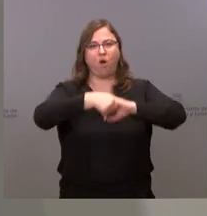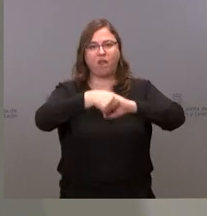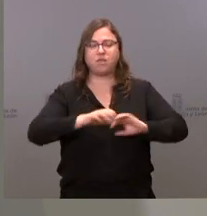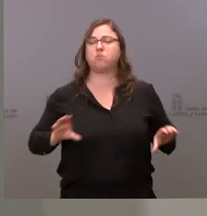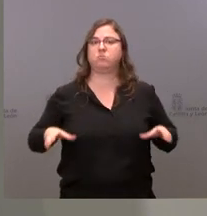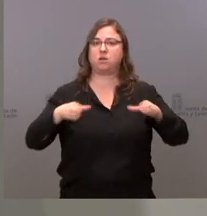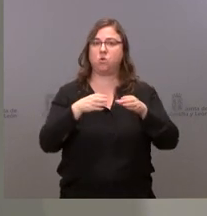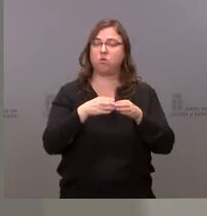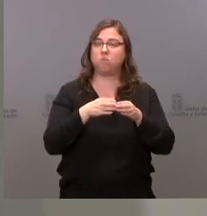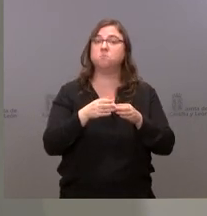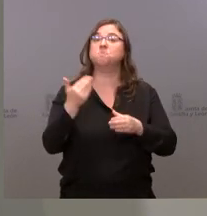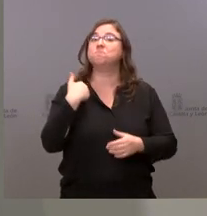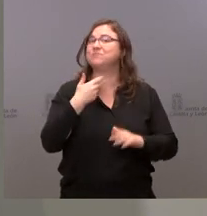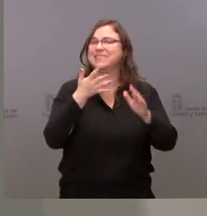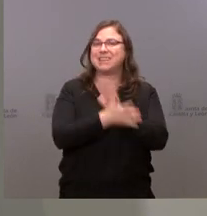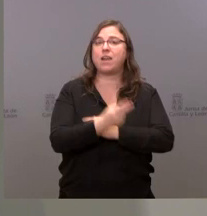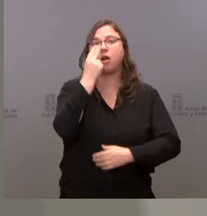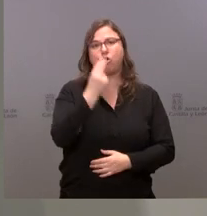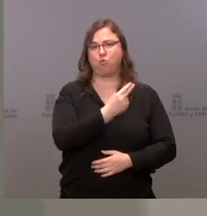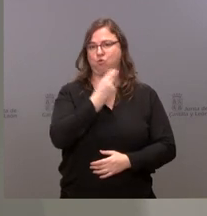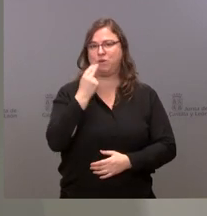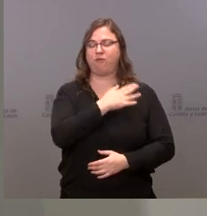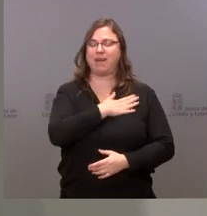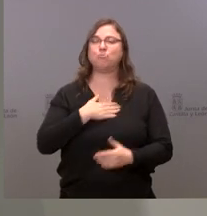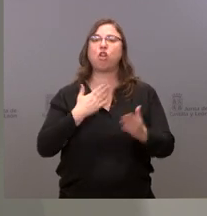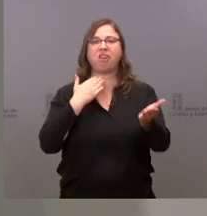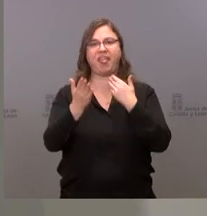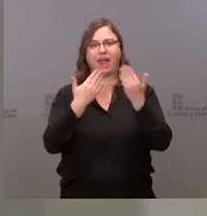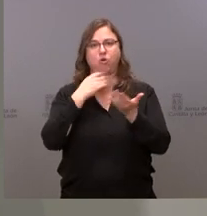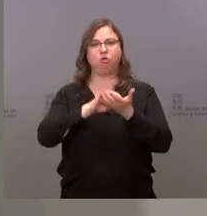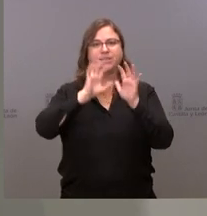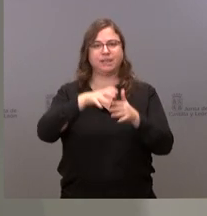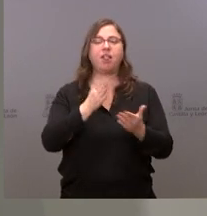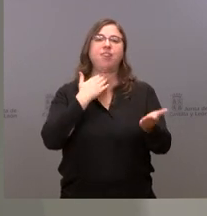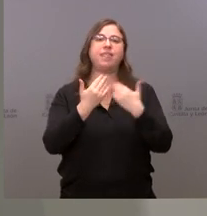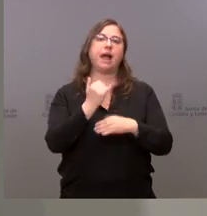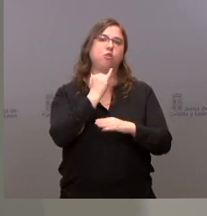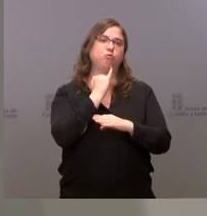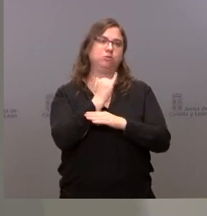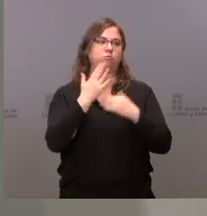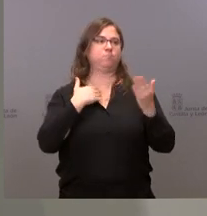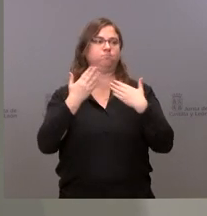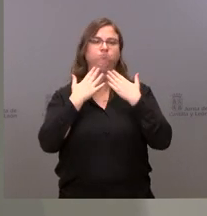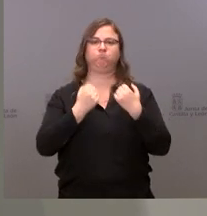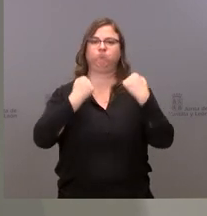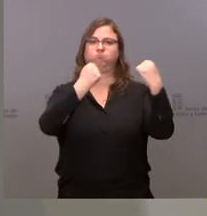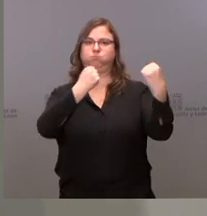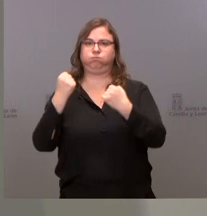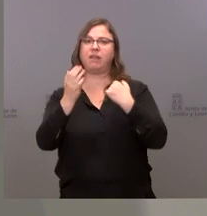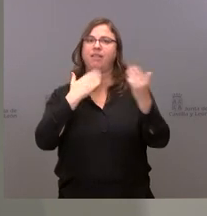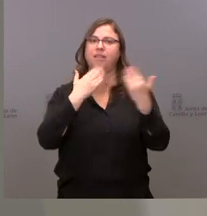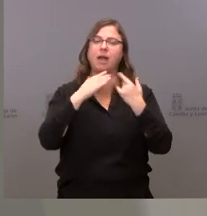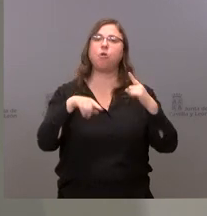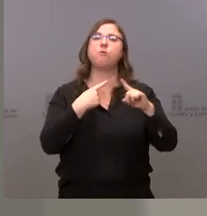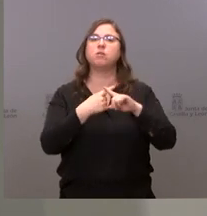Refleja claramente nuestro compromiso por el diálogo en Castilla y León, el diálogo institucional, el diálogo también, en este caso, con los